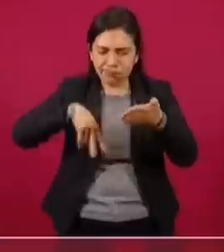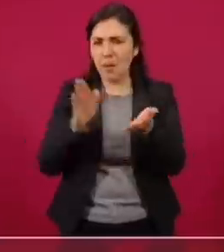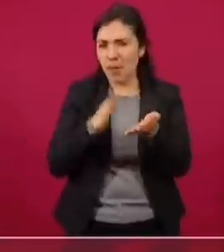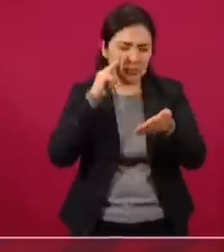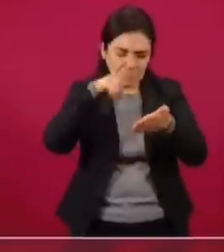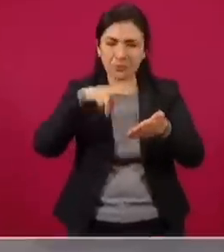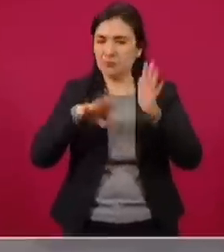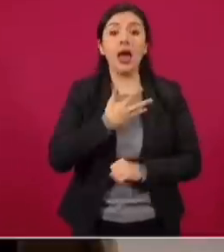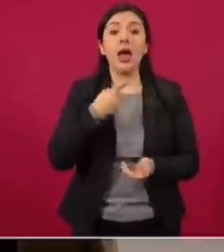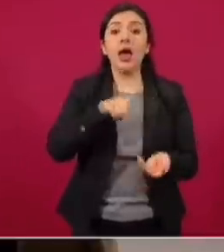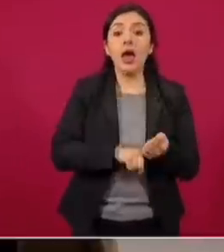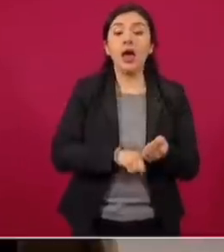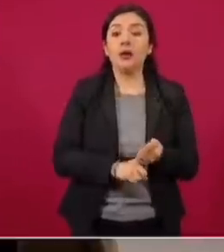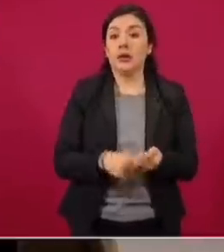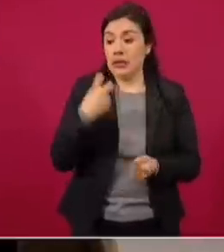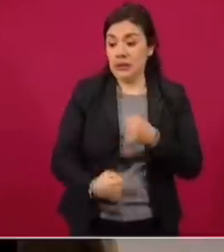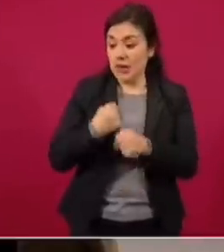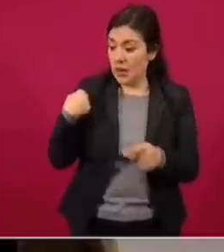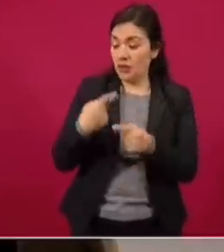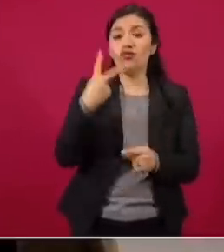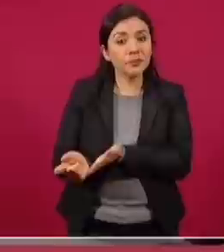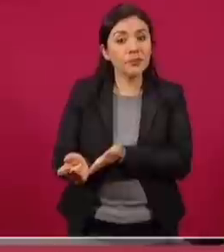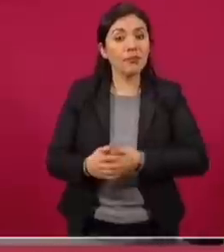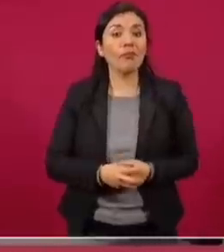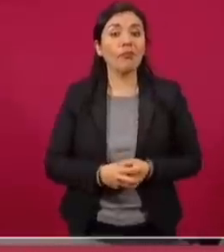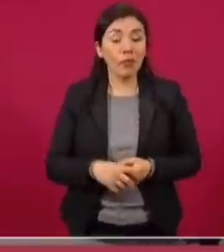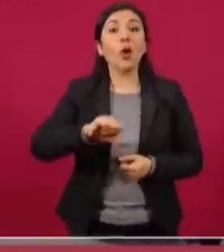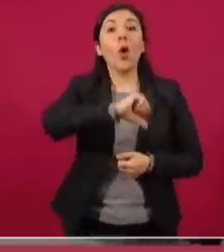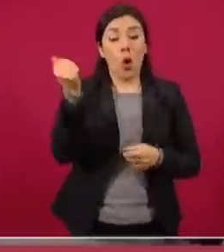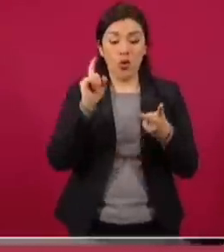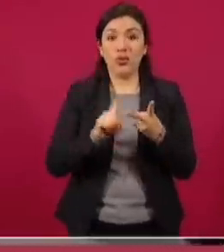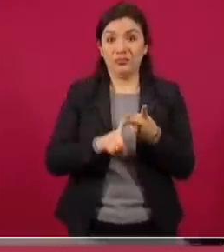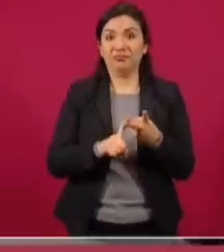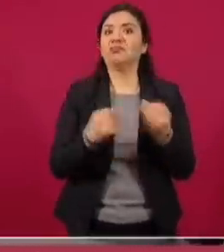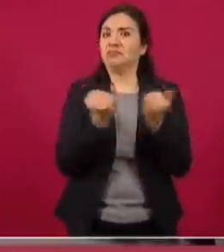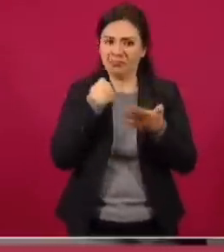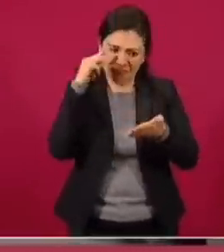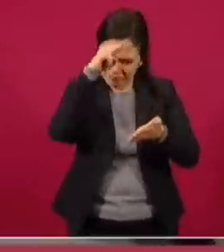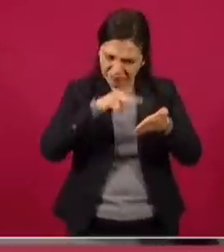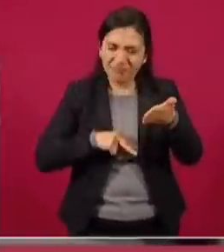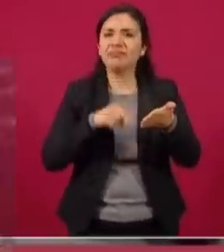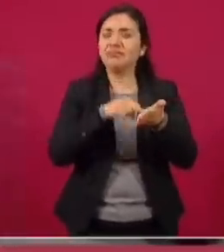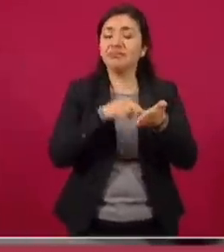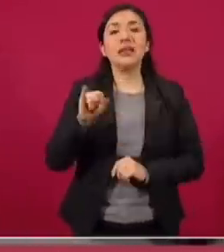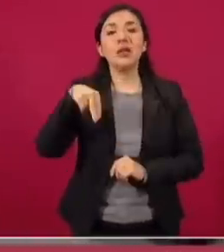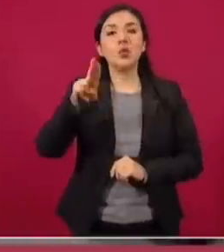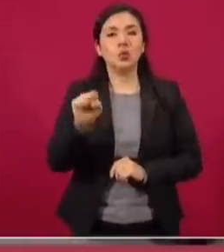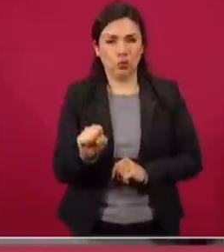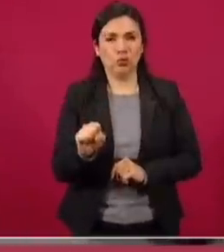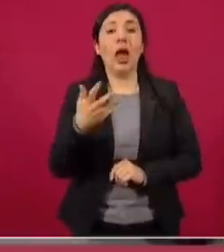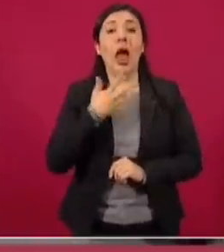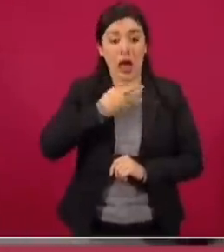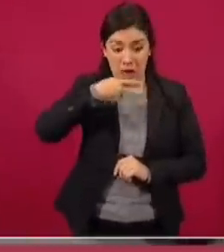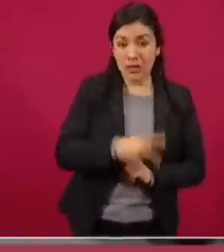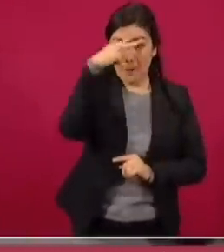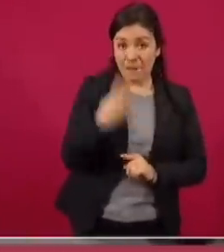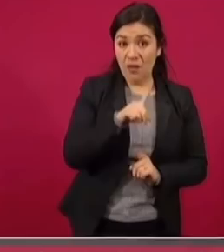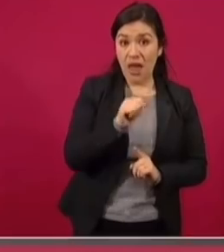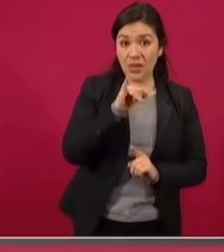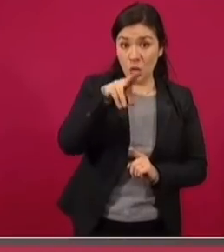documentos. Y Televisa tiene este año dos millones y medio. Y lo otro, que también viene en los papeles, es que lo de latinos, hay latinos México